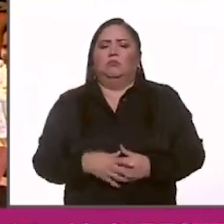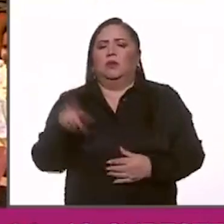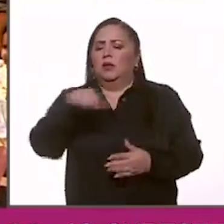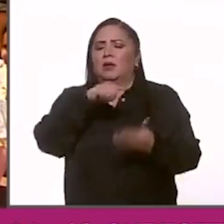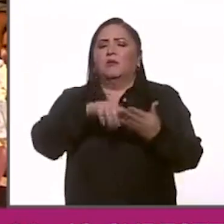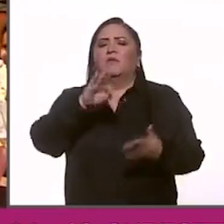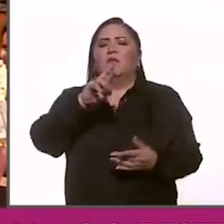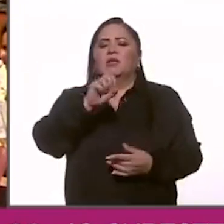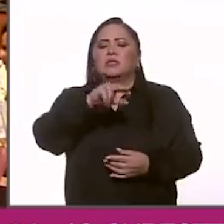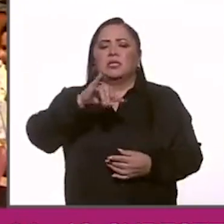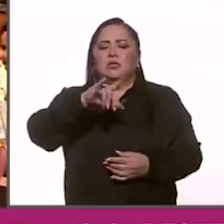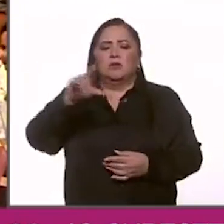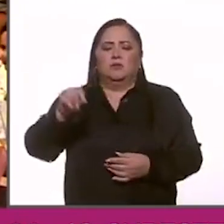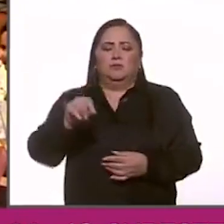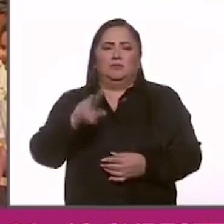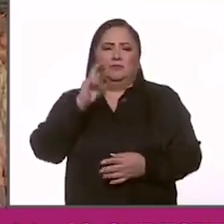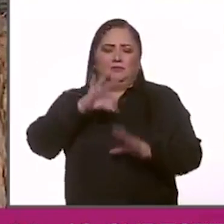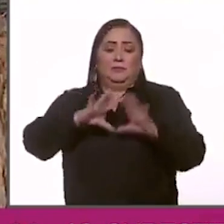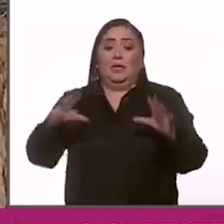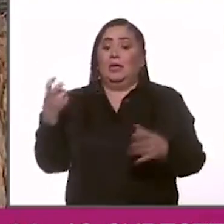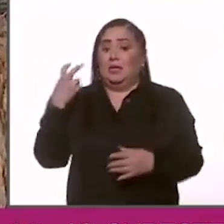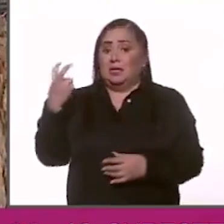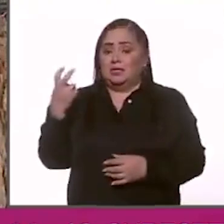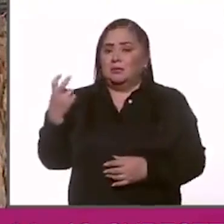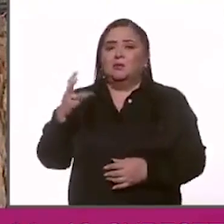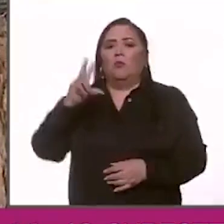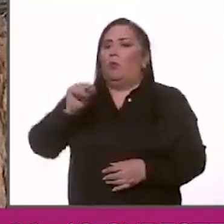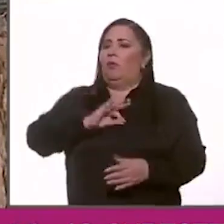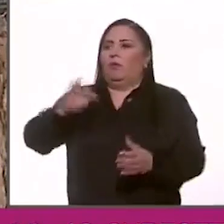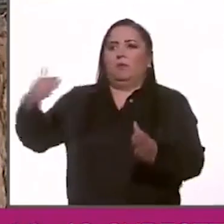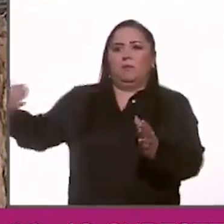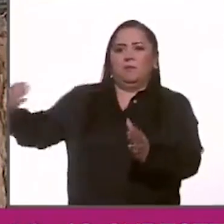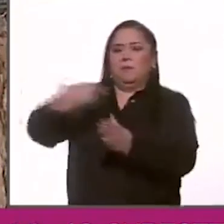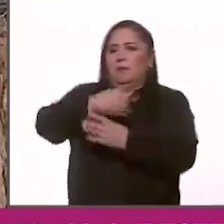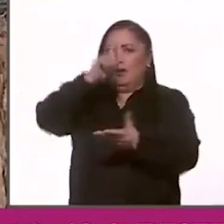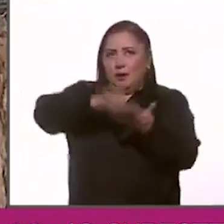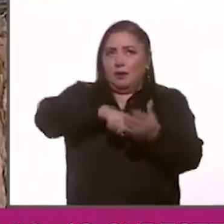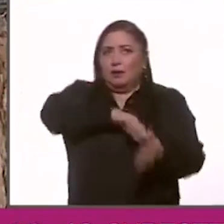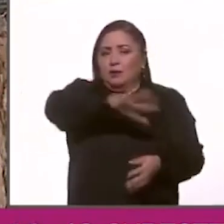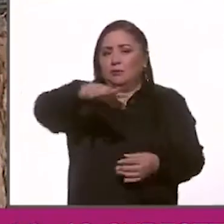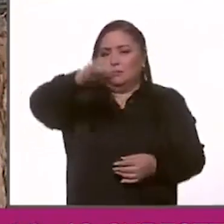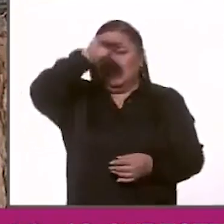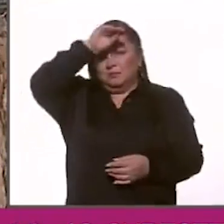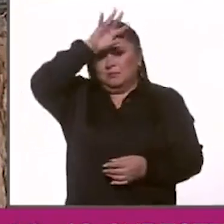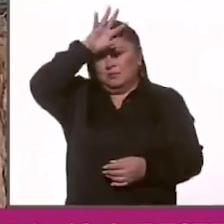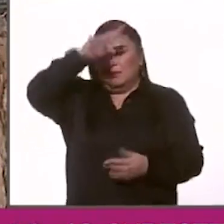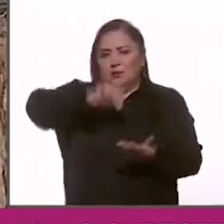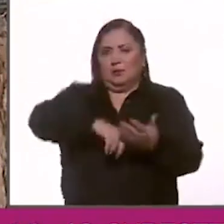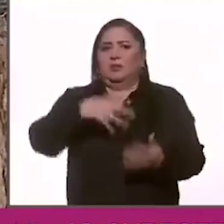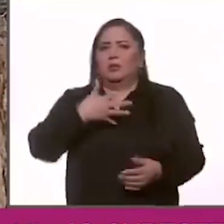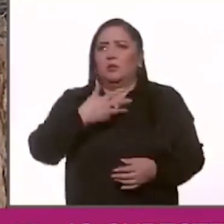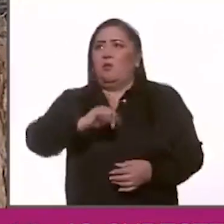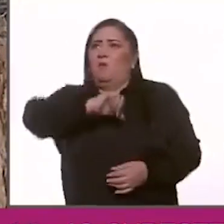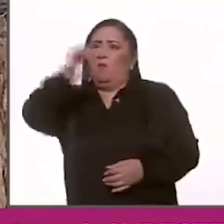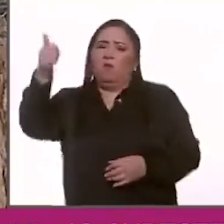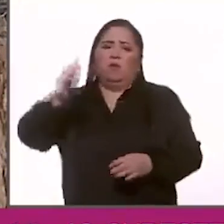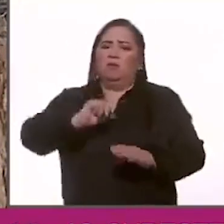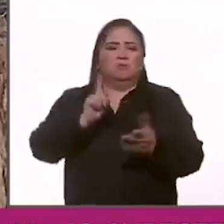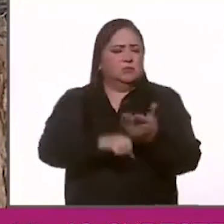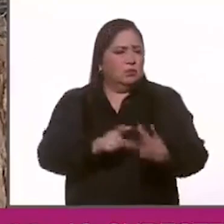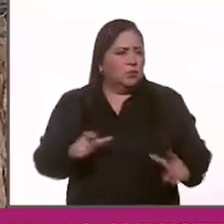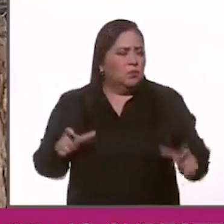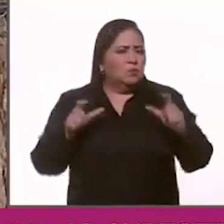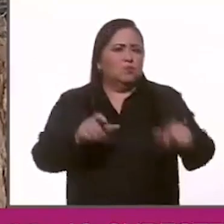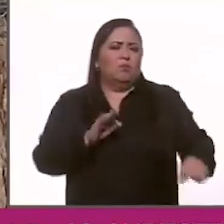Fresnillo PLC. Con eso, impedir el acceso a esta minera con la que tenemos el litigio y a cualquier otra. Proteger de